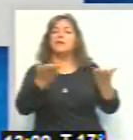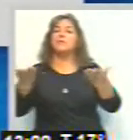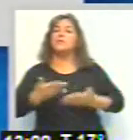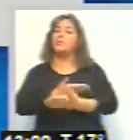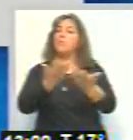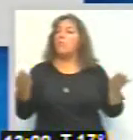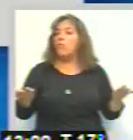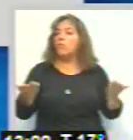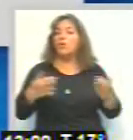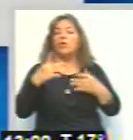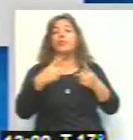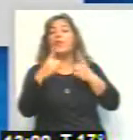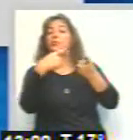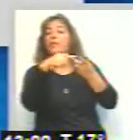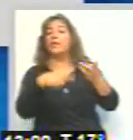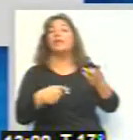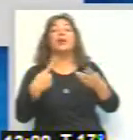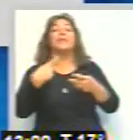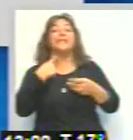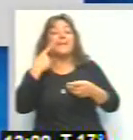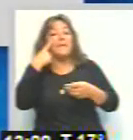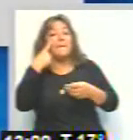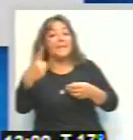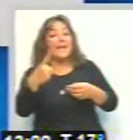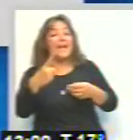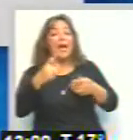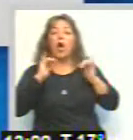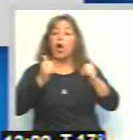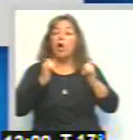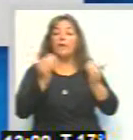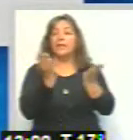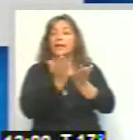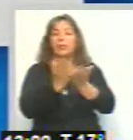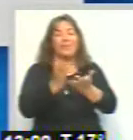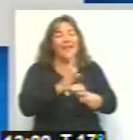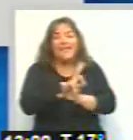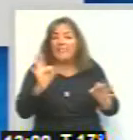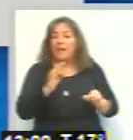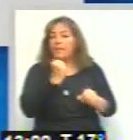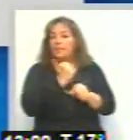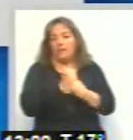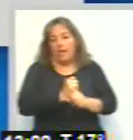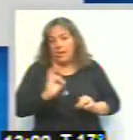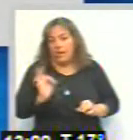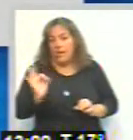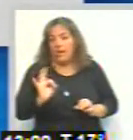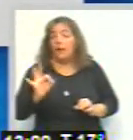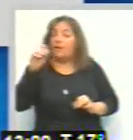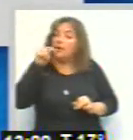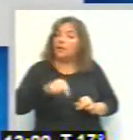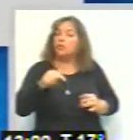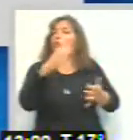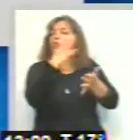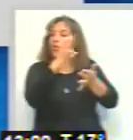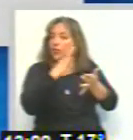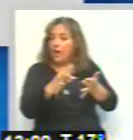A ver, este es uno de los datos. 13.000 jóvenes de 18 a 24 años no estudia ni trabaja. Este es uno de los datos